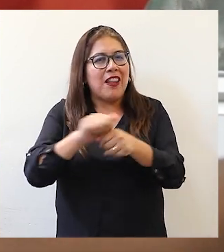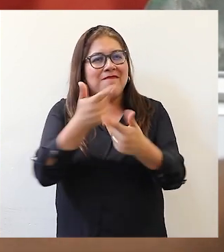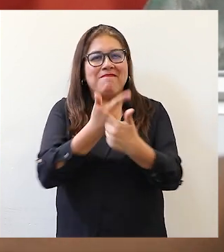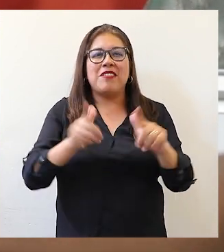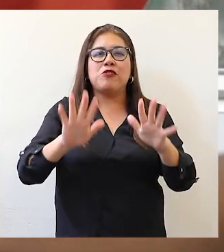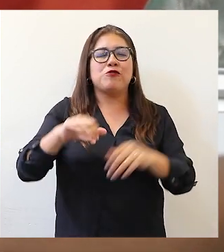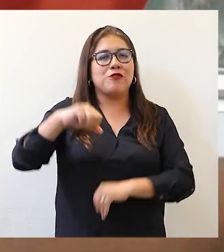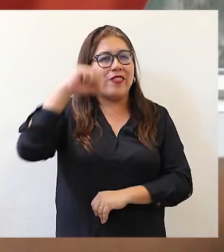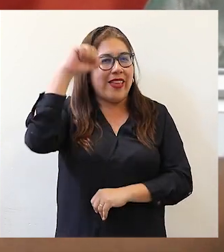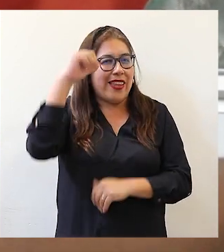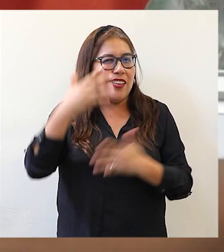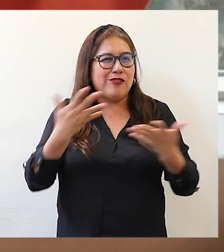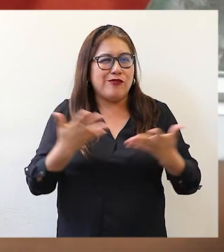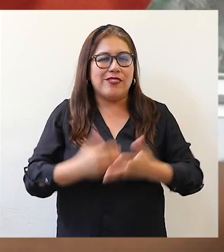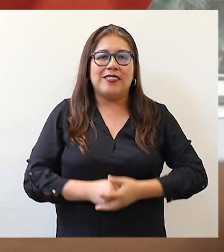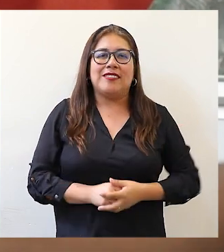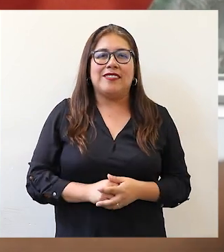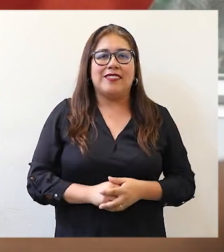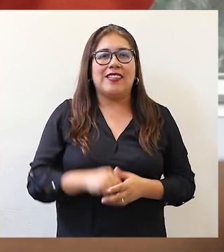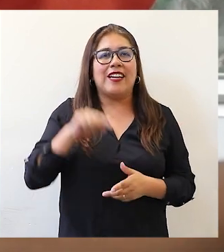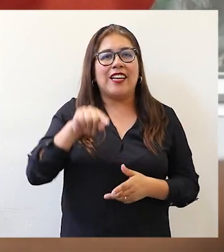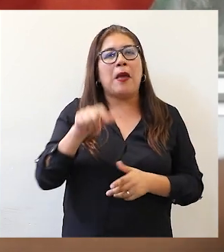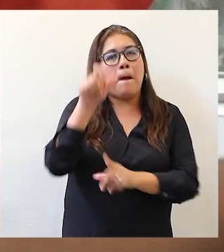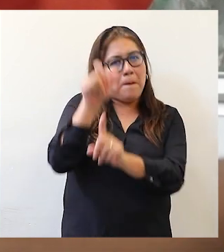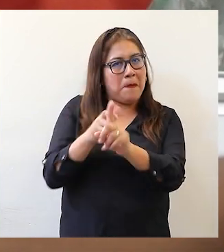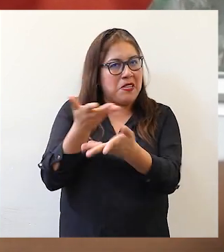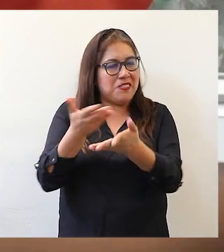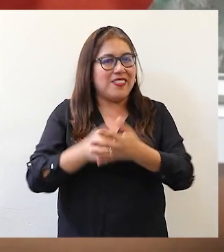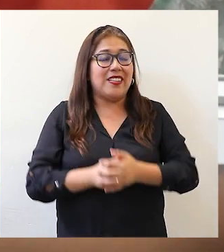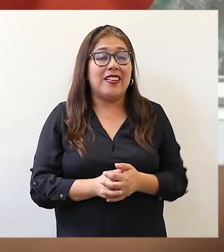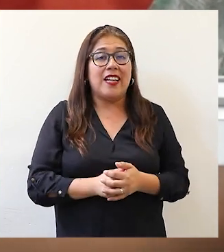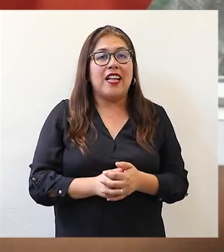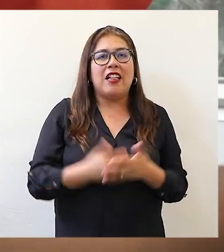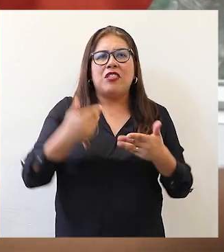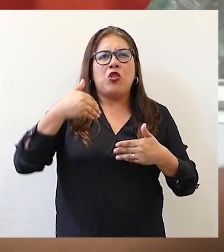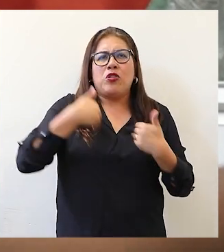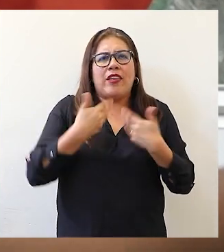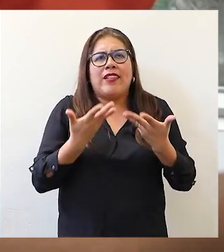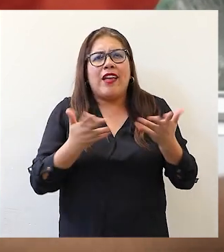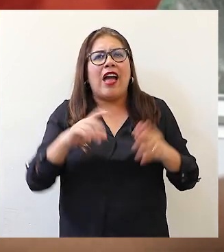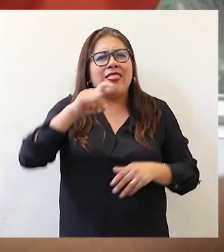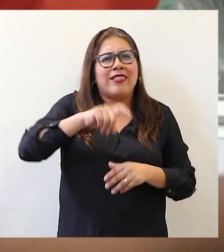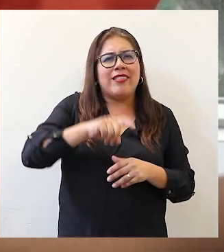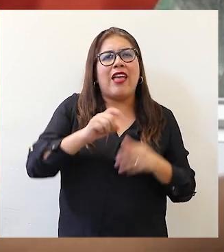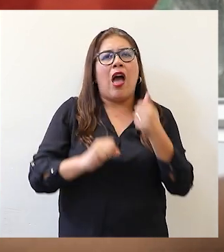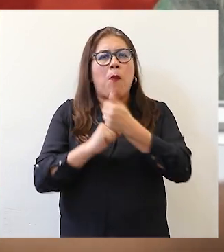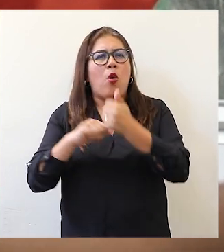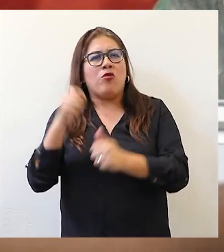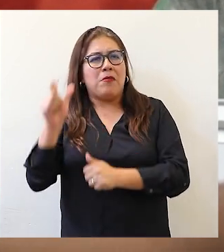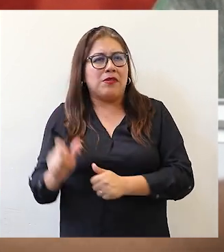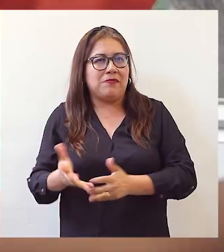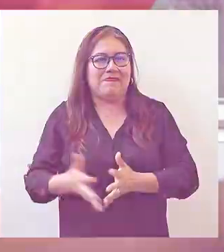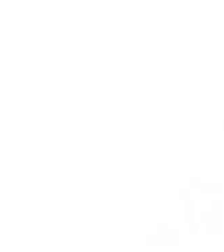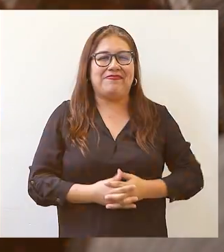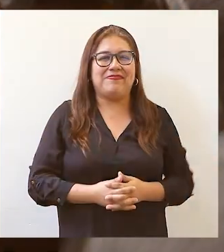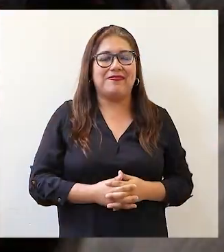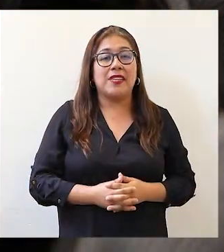puedan ejercer sus derechos en una forma individual, sin que tengan una persona de apoyo.